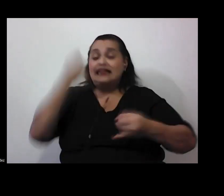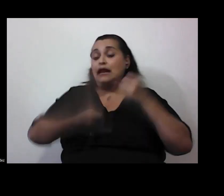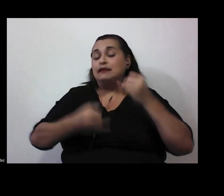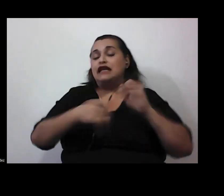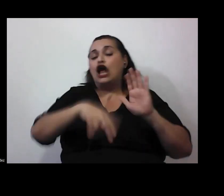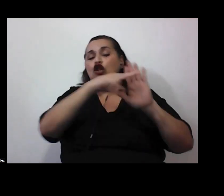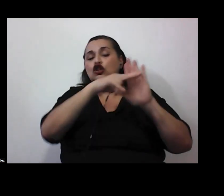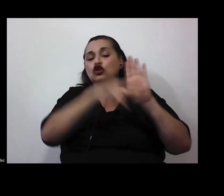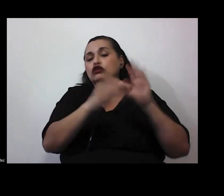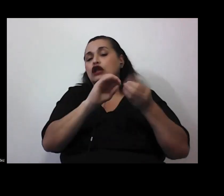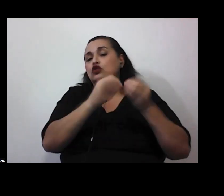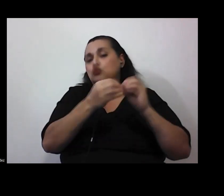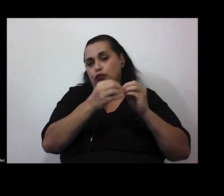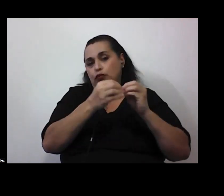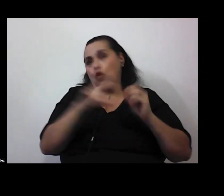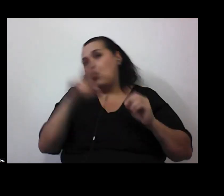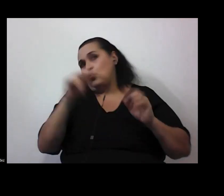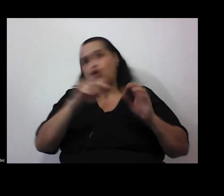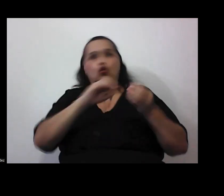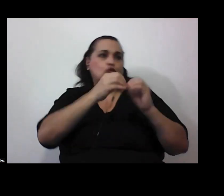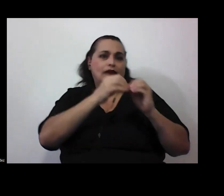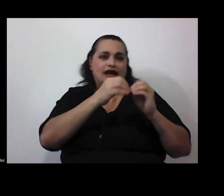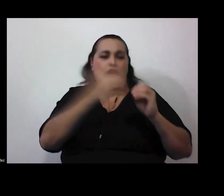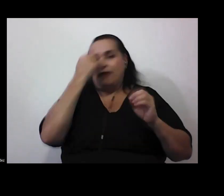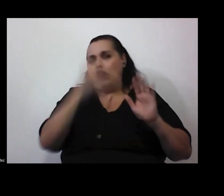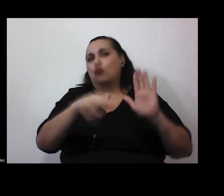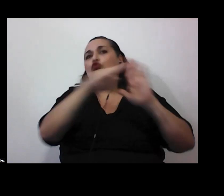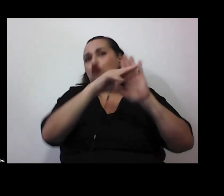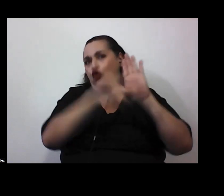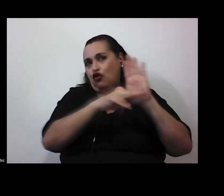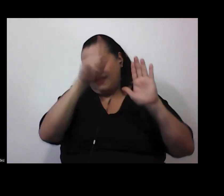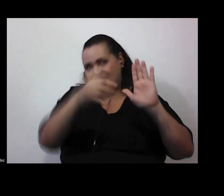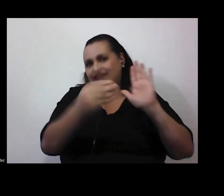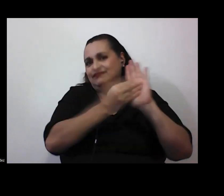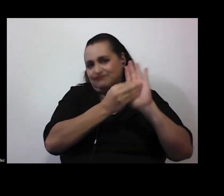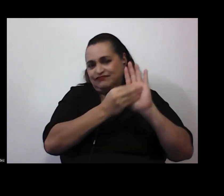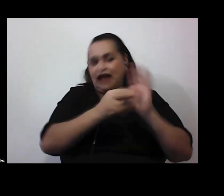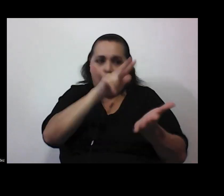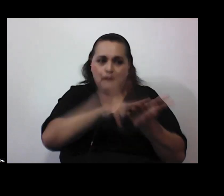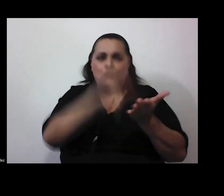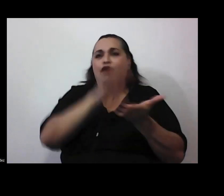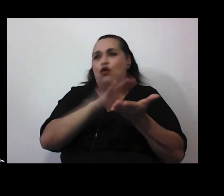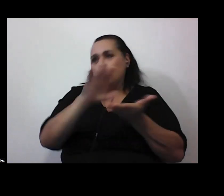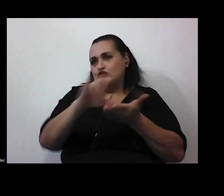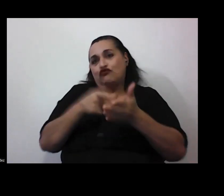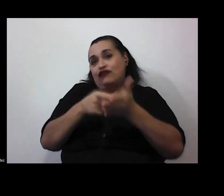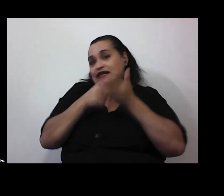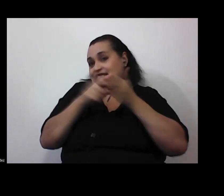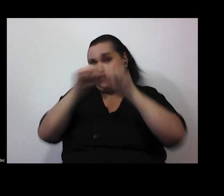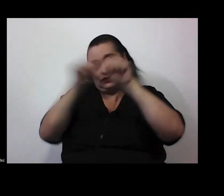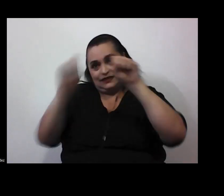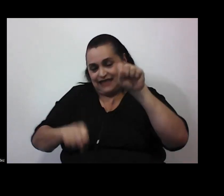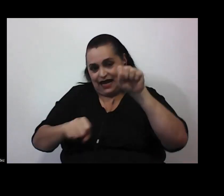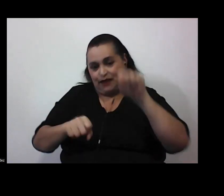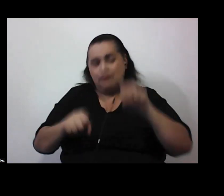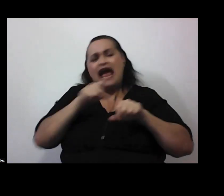nota numérica o no numérica pero hay que ponerle una nota a alguien para que apruebe un curso eso es un requisito del sistema pero eso